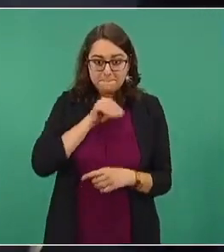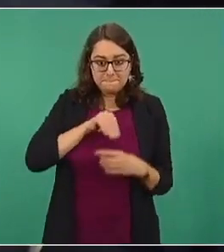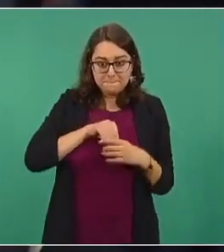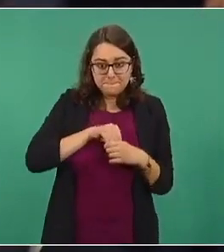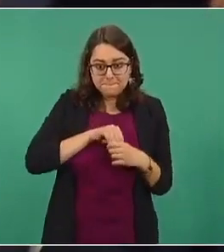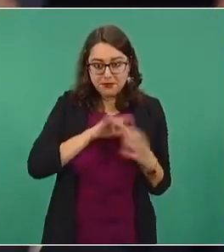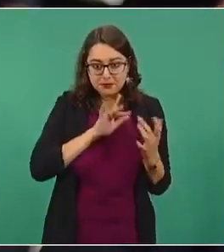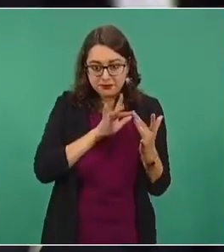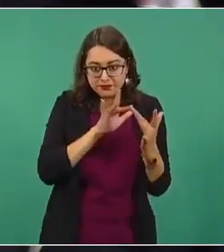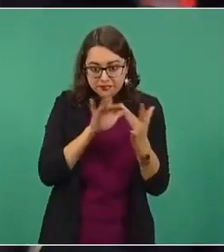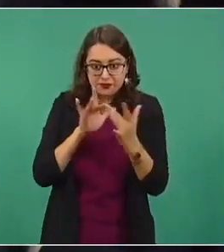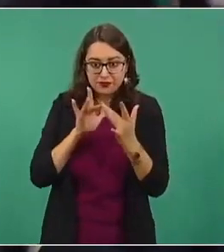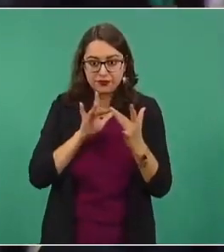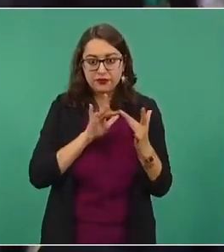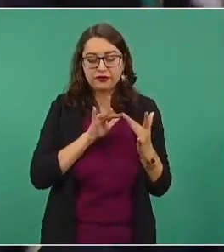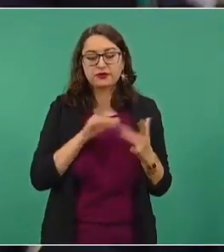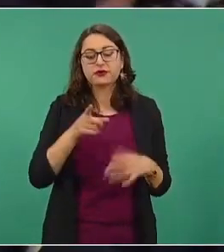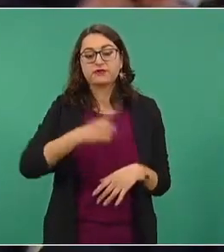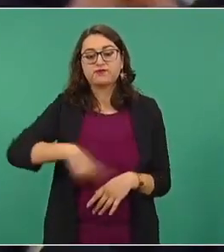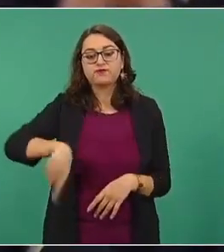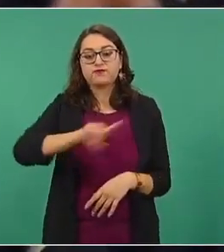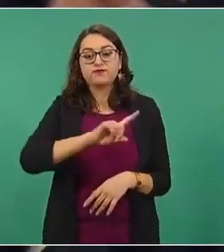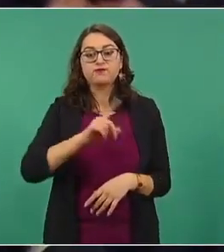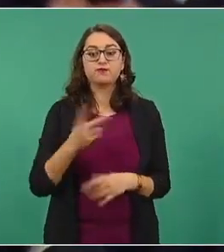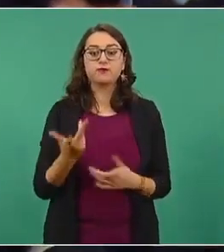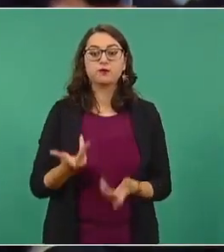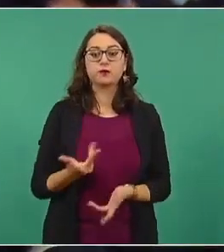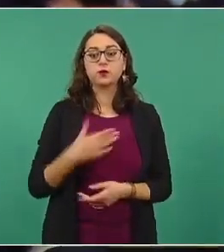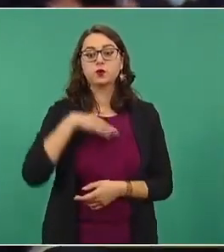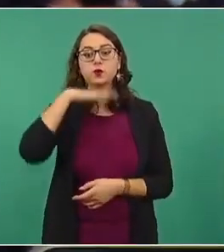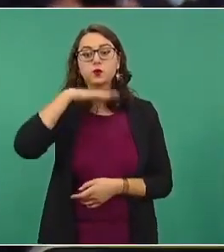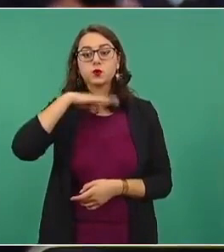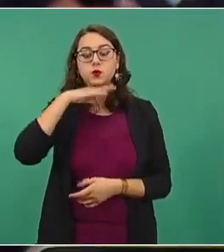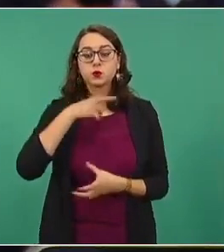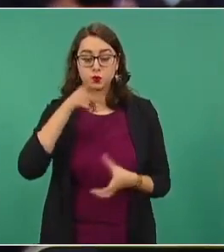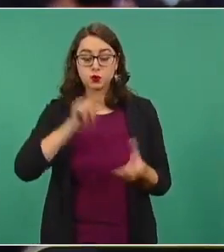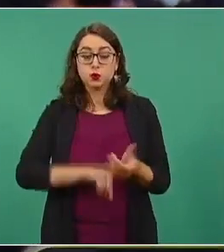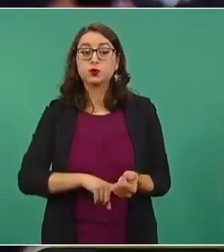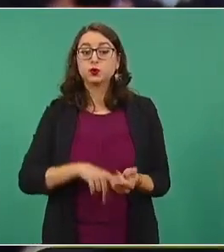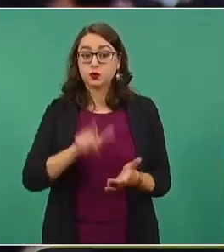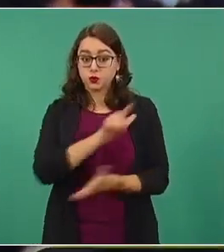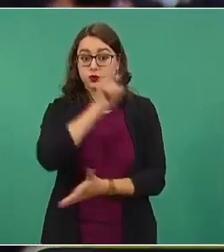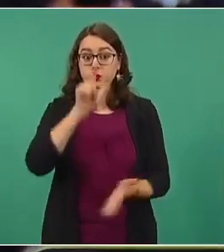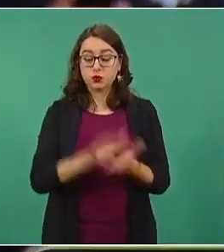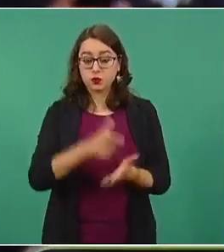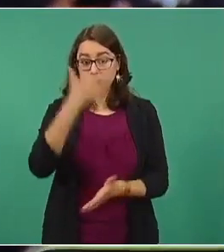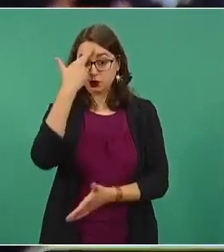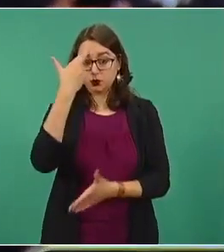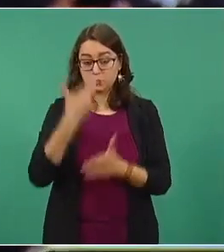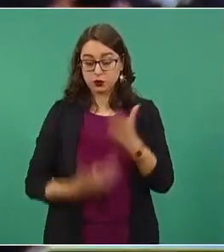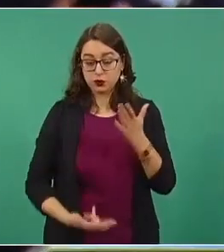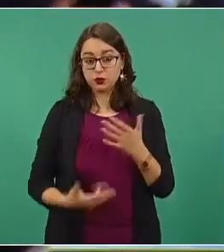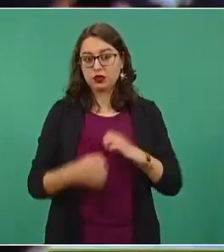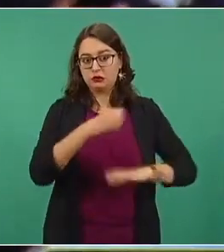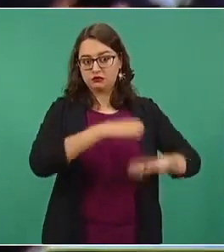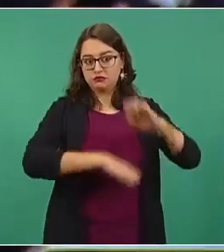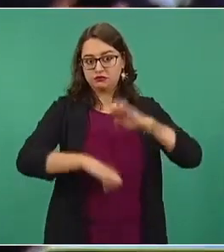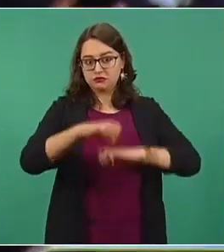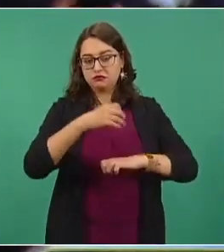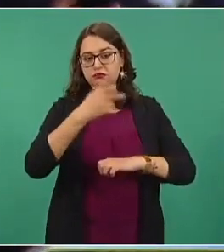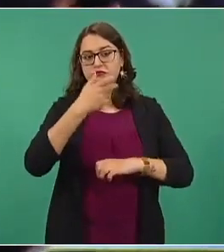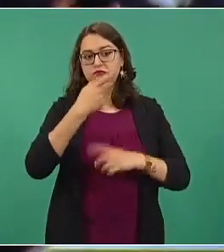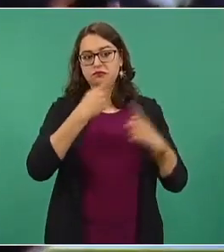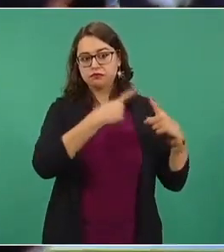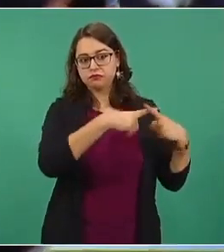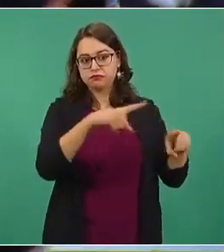presuntos delincuentes de cuello blanco como Alemán Magnani, Alejandro del Valle y